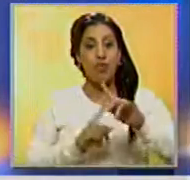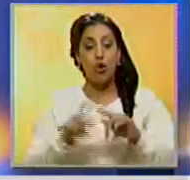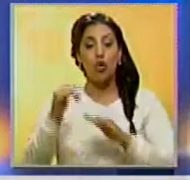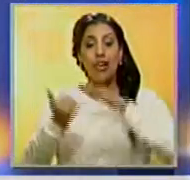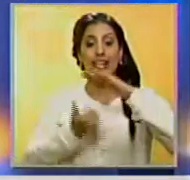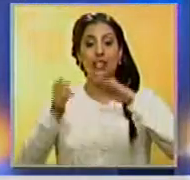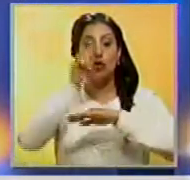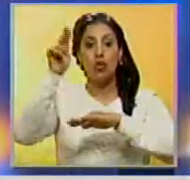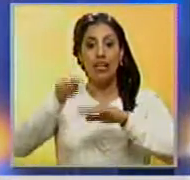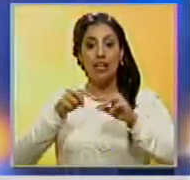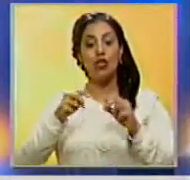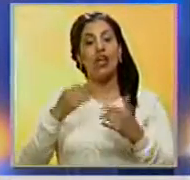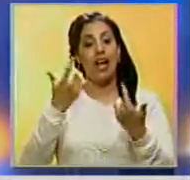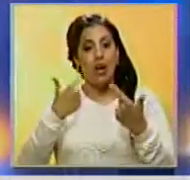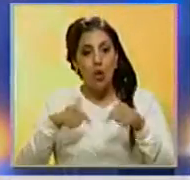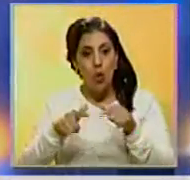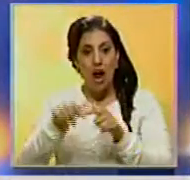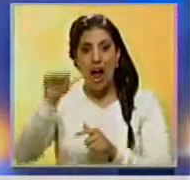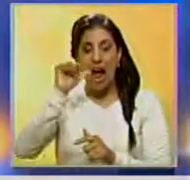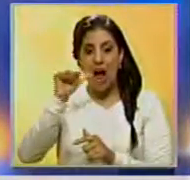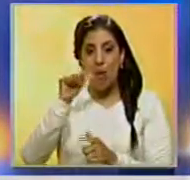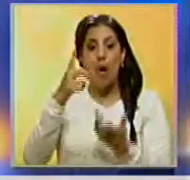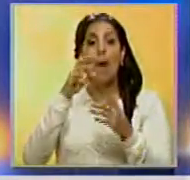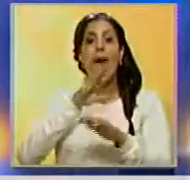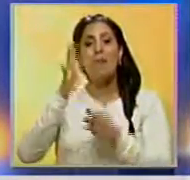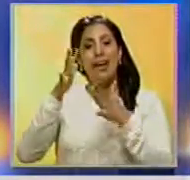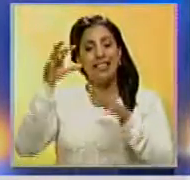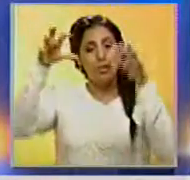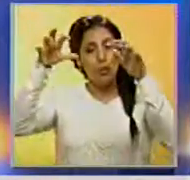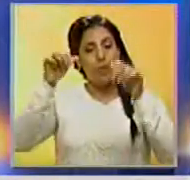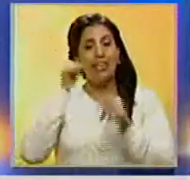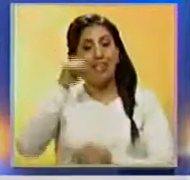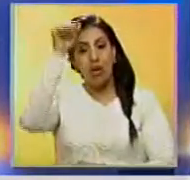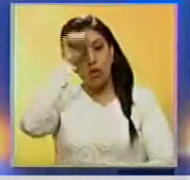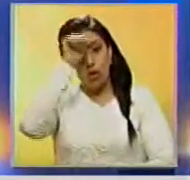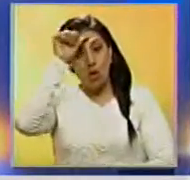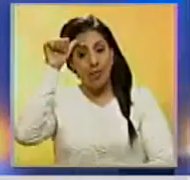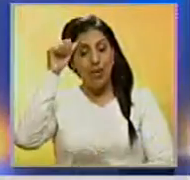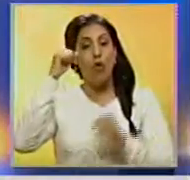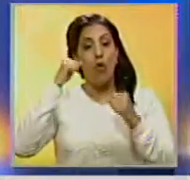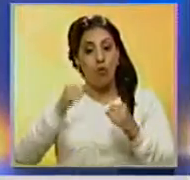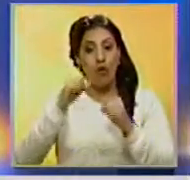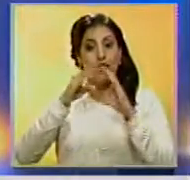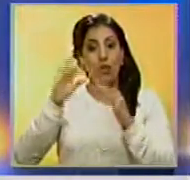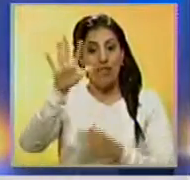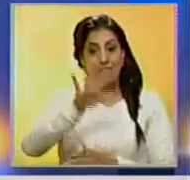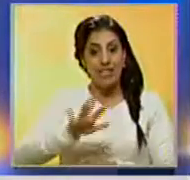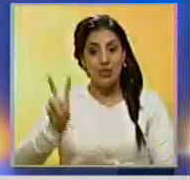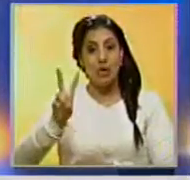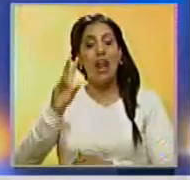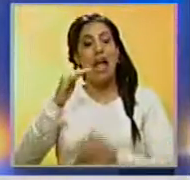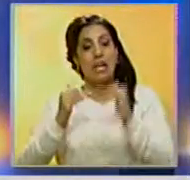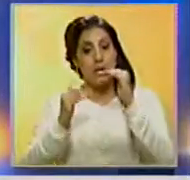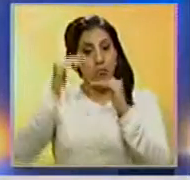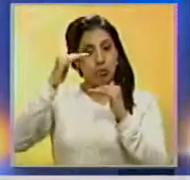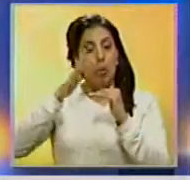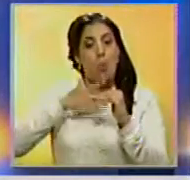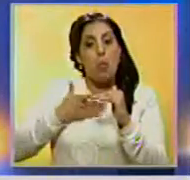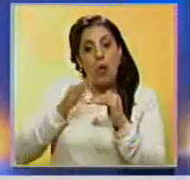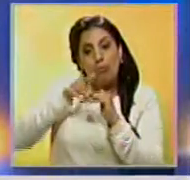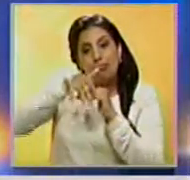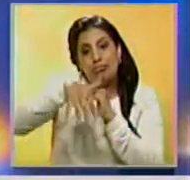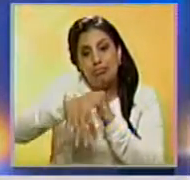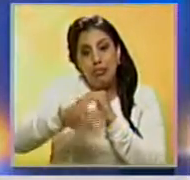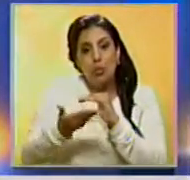El Instituto Nacional de Meteorología e Hidrología e INAMED pronostica lluvias para este fin de semana en gran parte del país y un aumento gradual del nivel de enlace